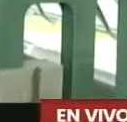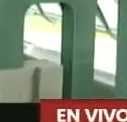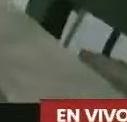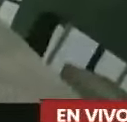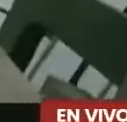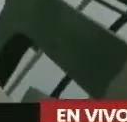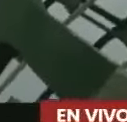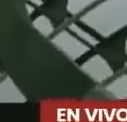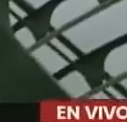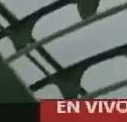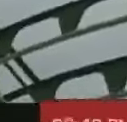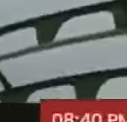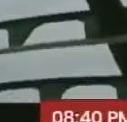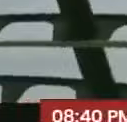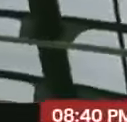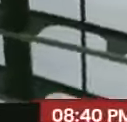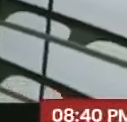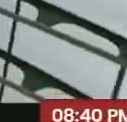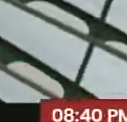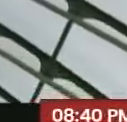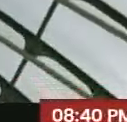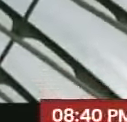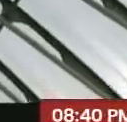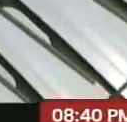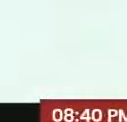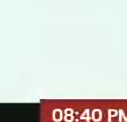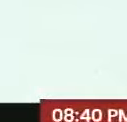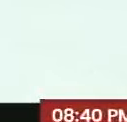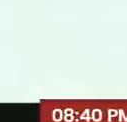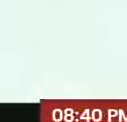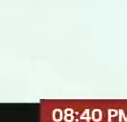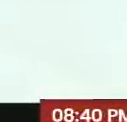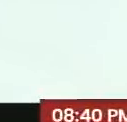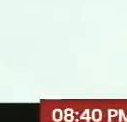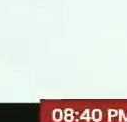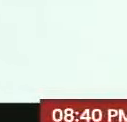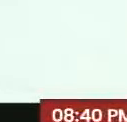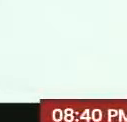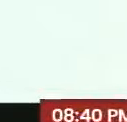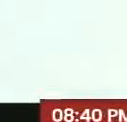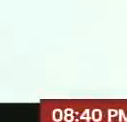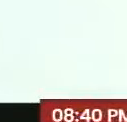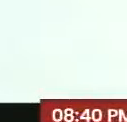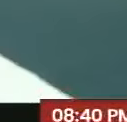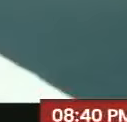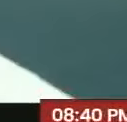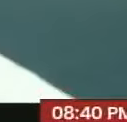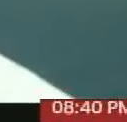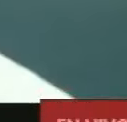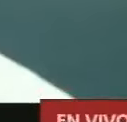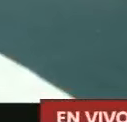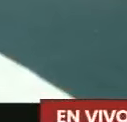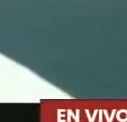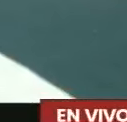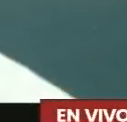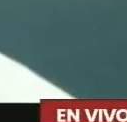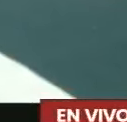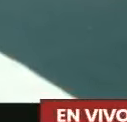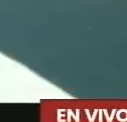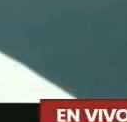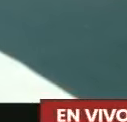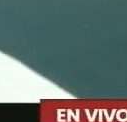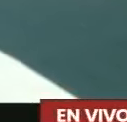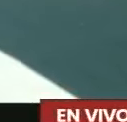del techo, son más de 3.000 metros cuadrados de techo, y adicionalmente en las áreas de galería y en el resto del edificio, hicimos las impermeabilizaciones